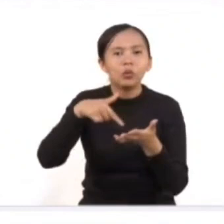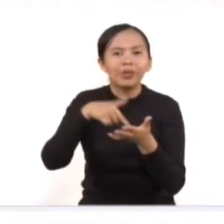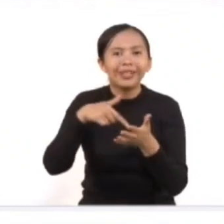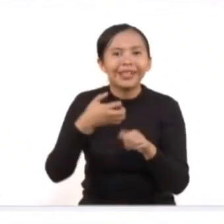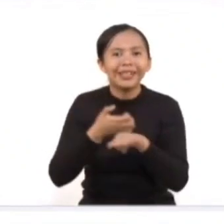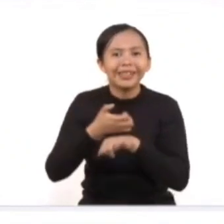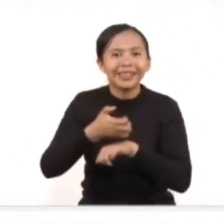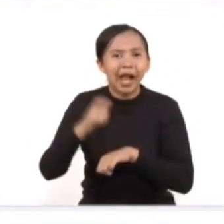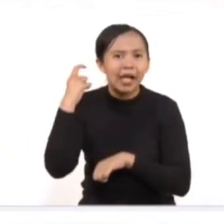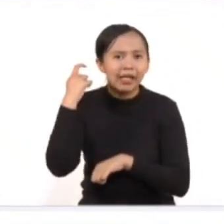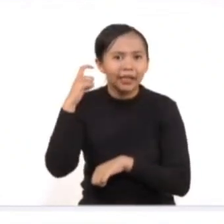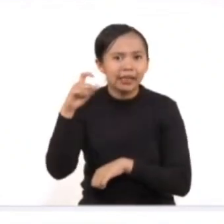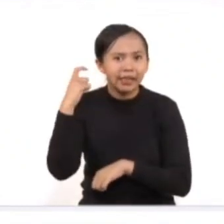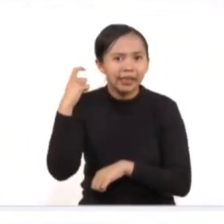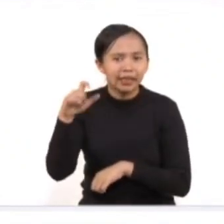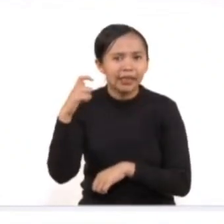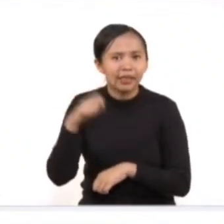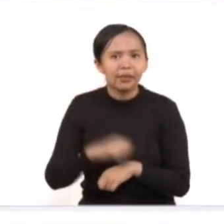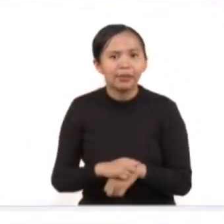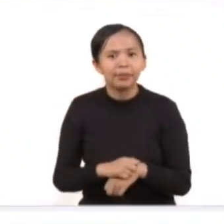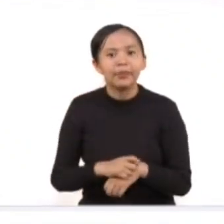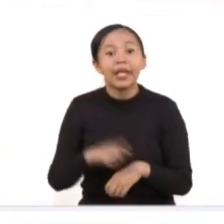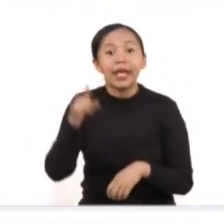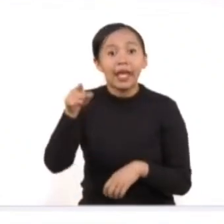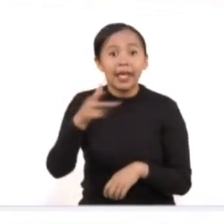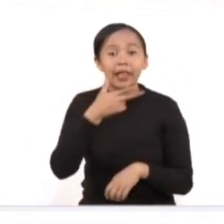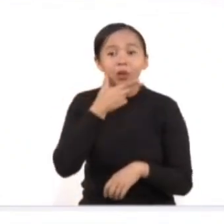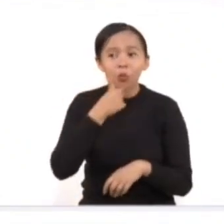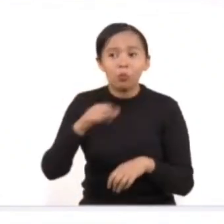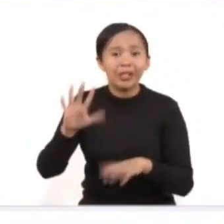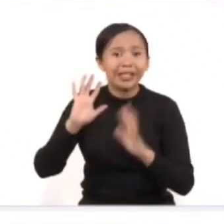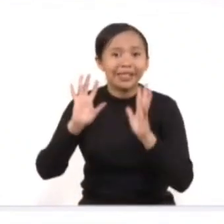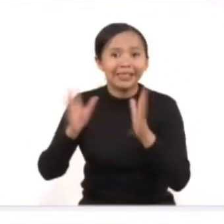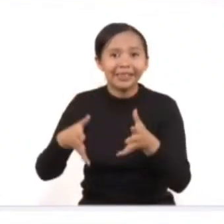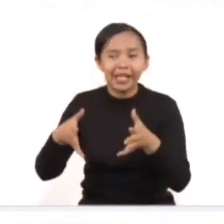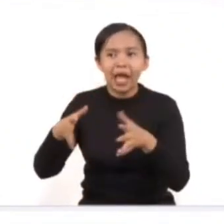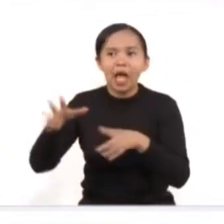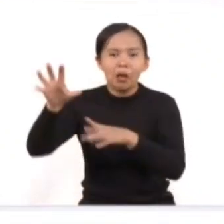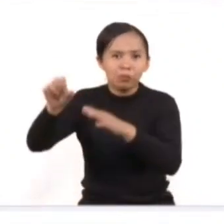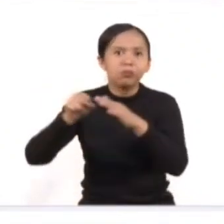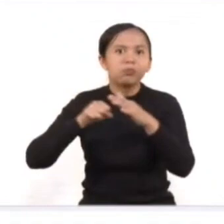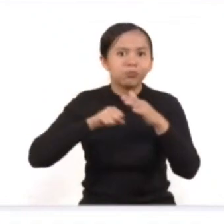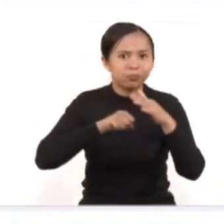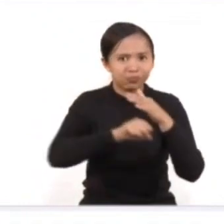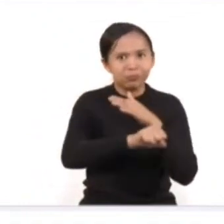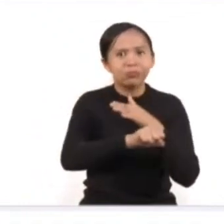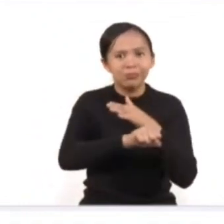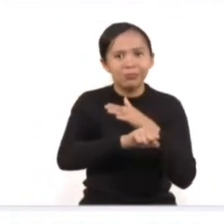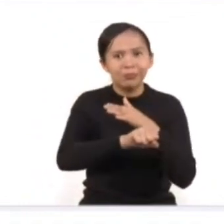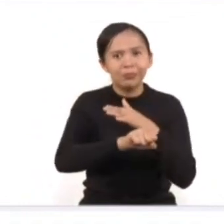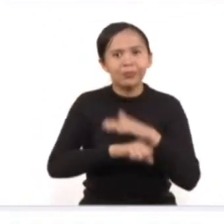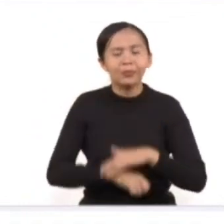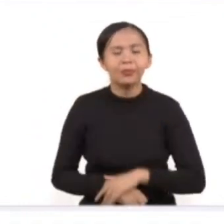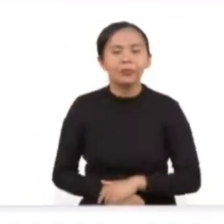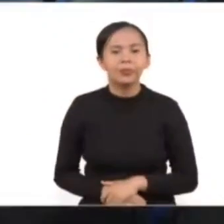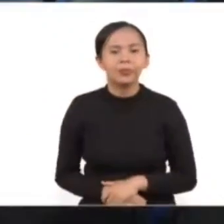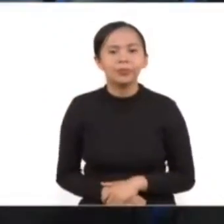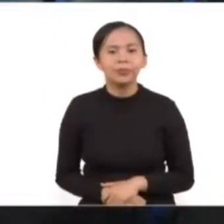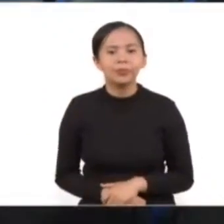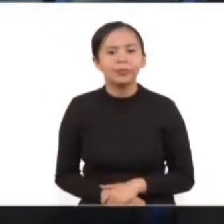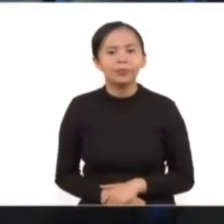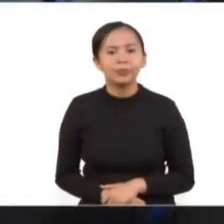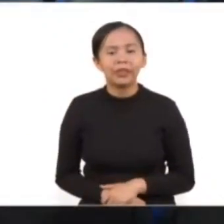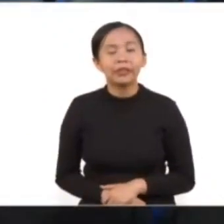Querétaro, donde fue detenido. Este sujeto ha sido vinculado y se encuentra en prisión preventiva.